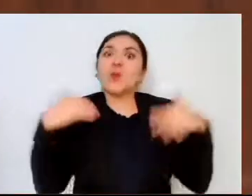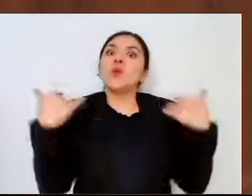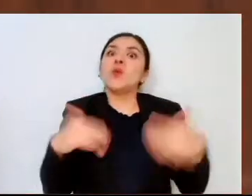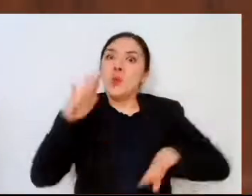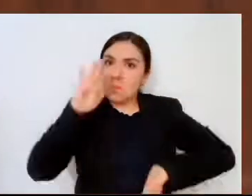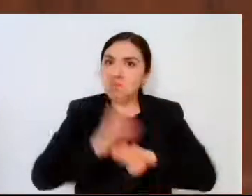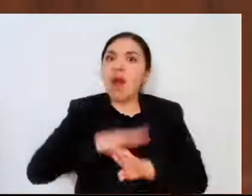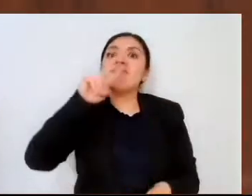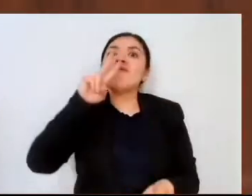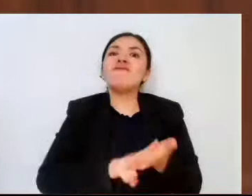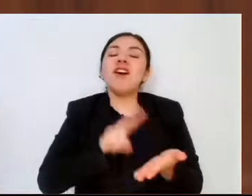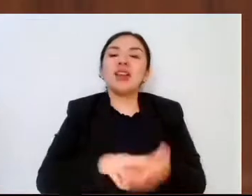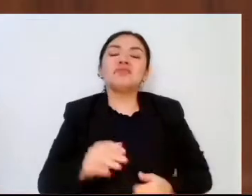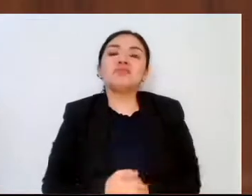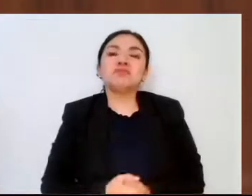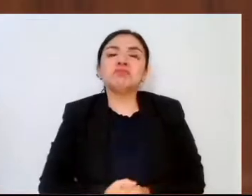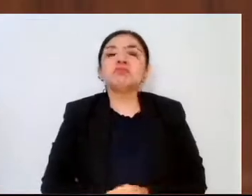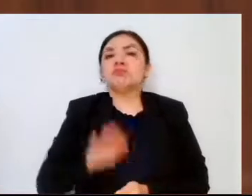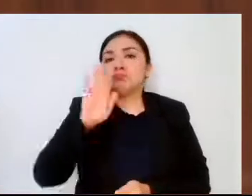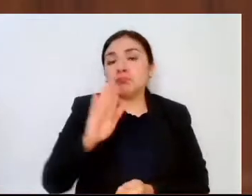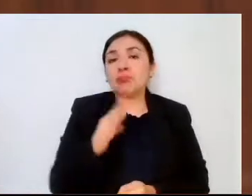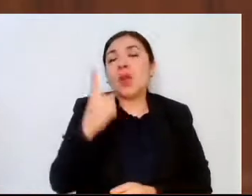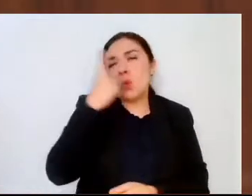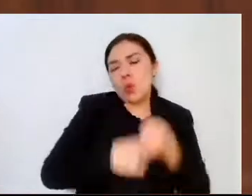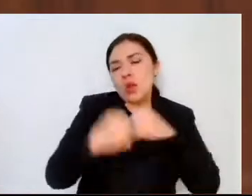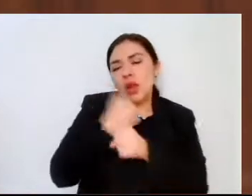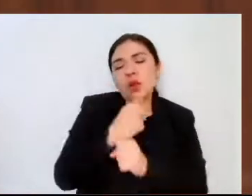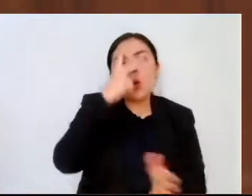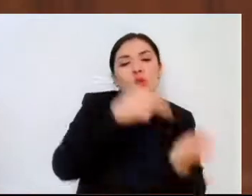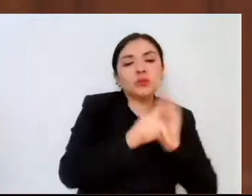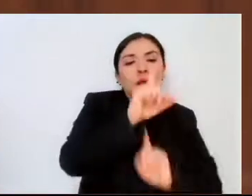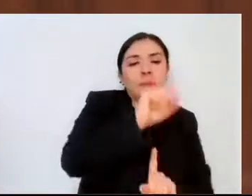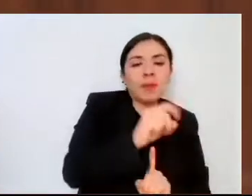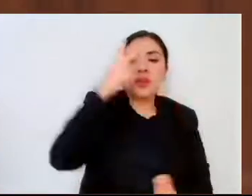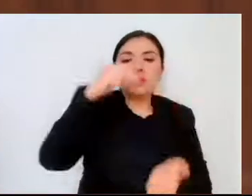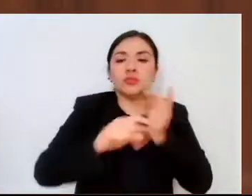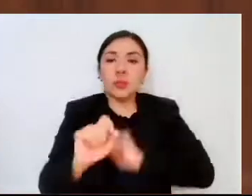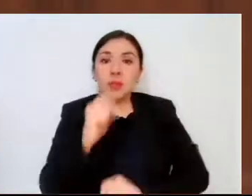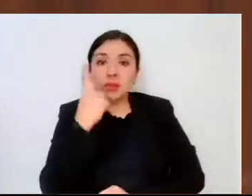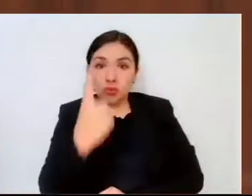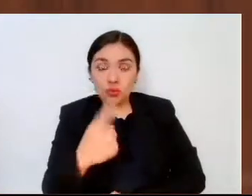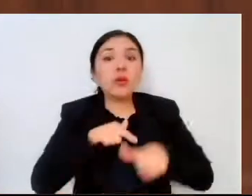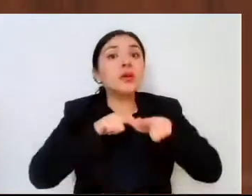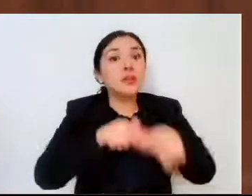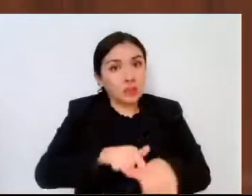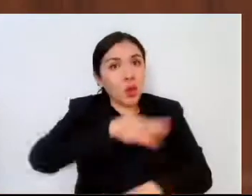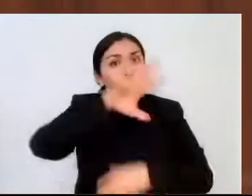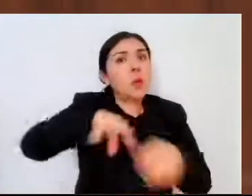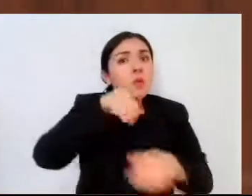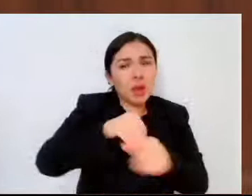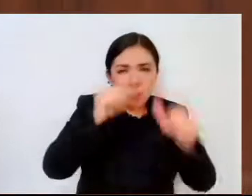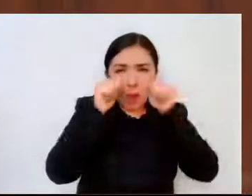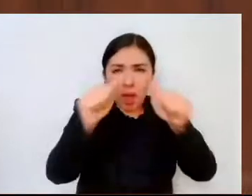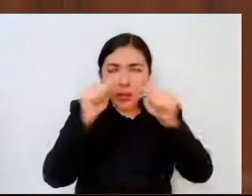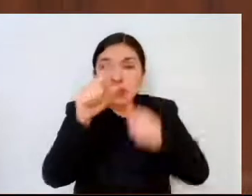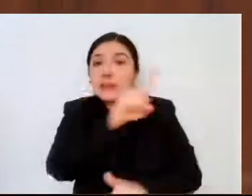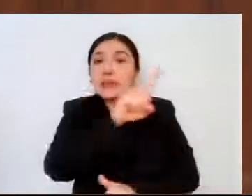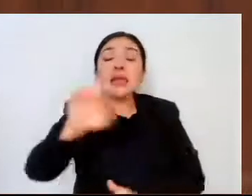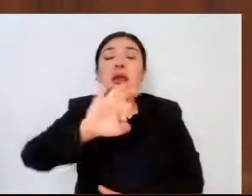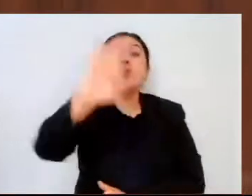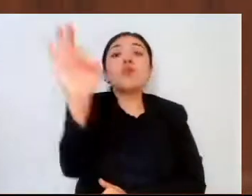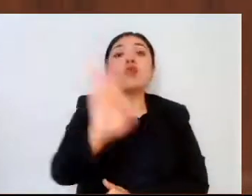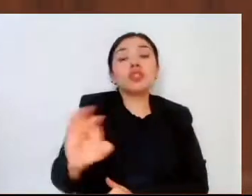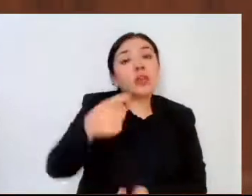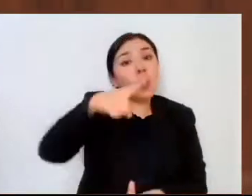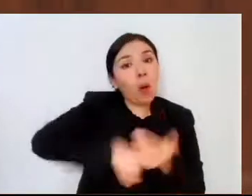comparto que durante el ciclo escolar 2020-2021, mantuvimos la cobertura del 100% en